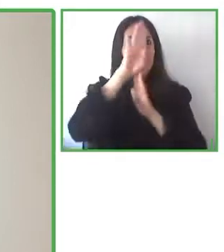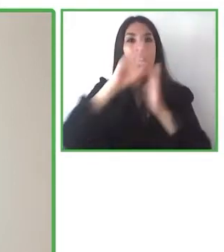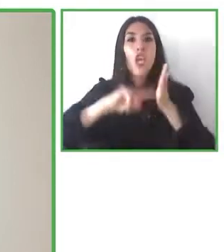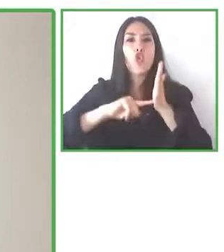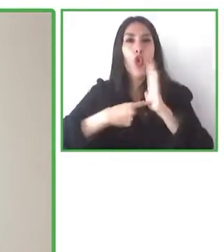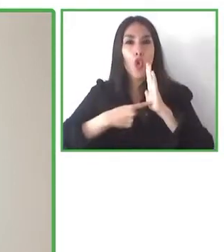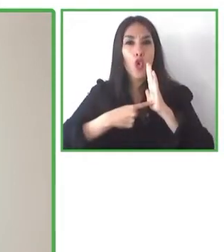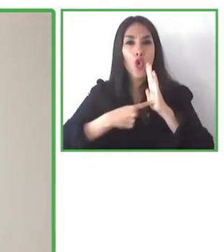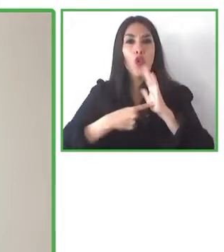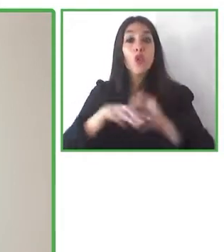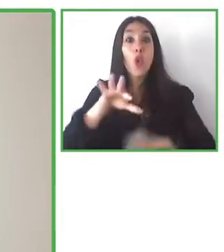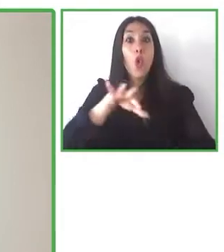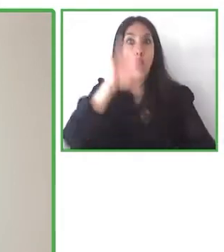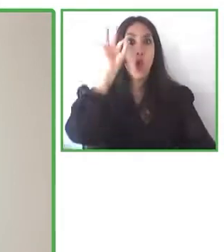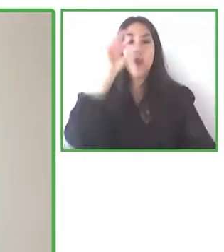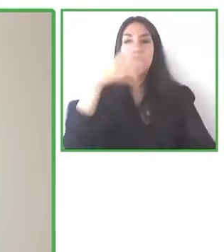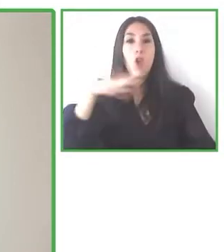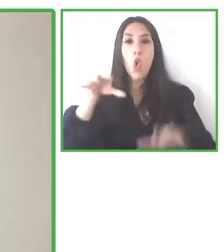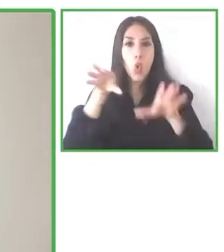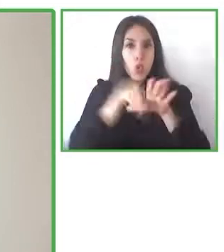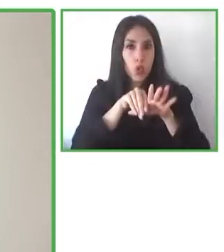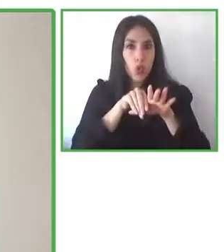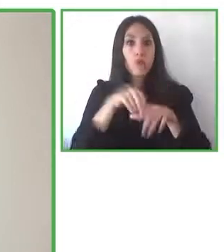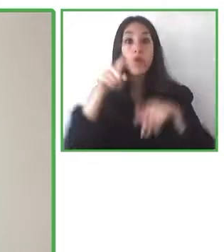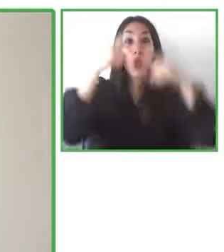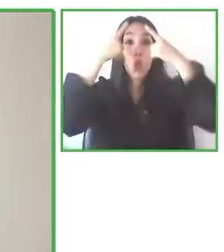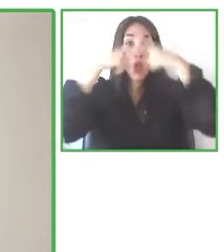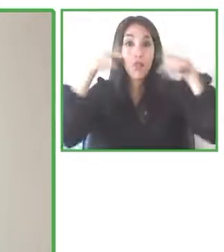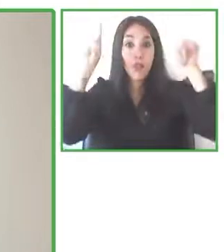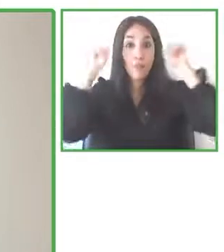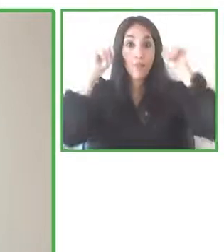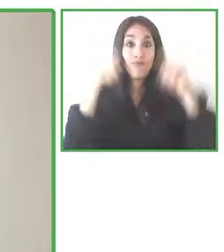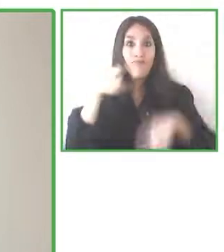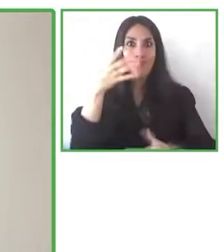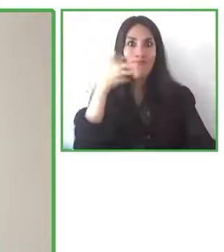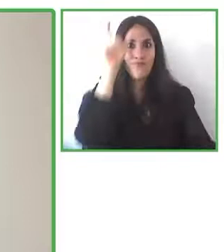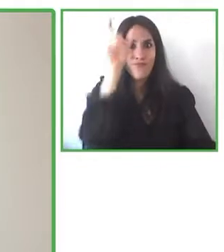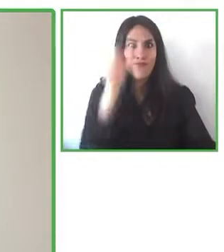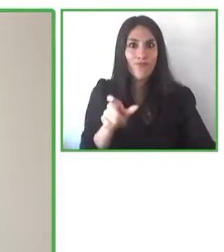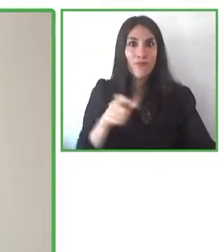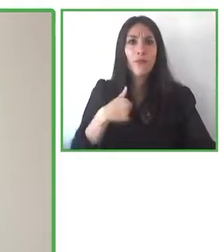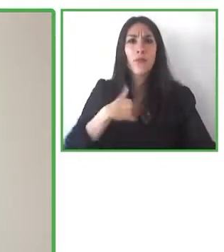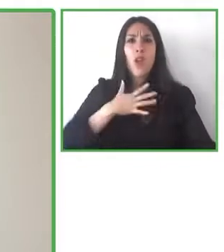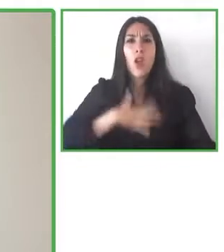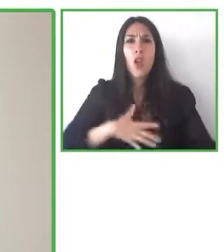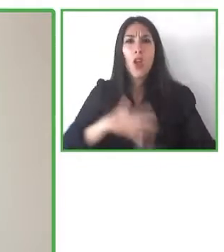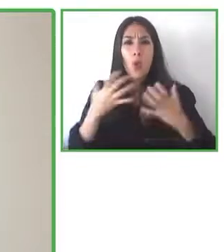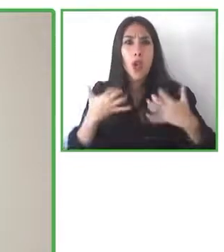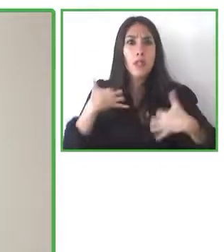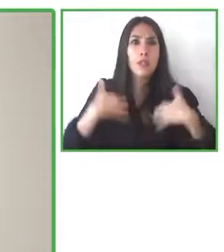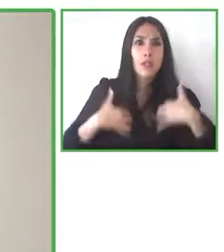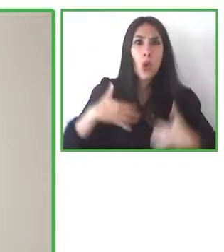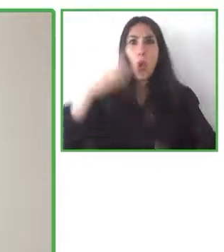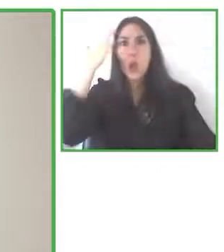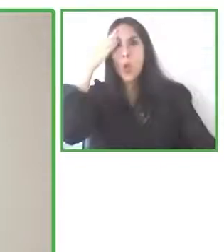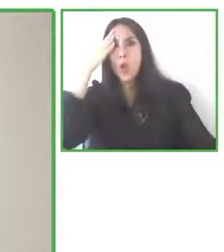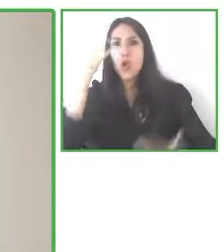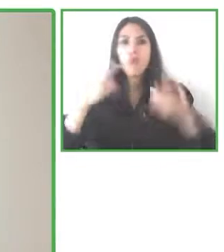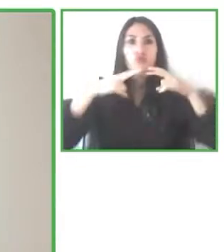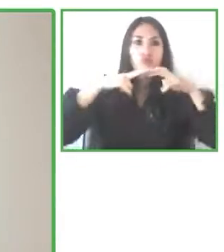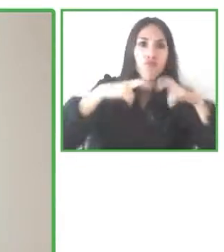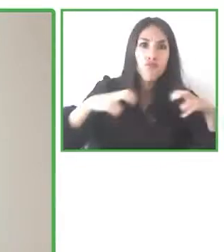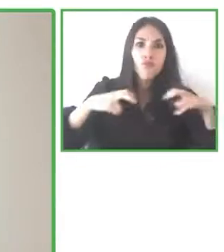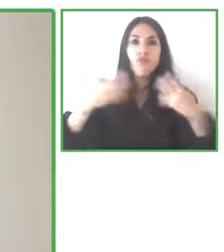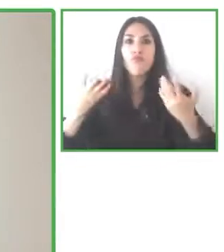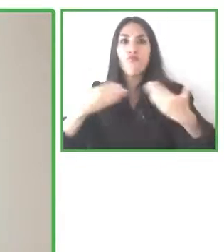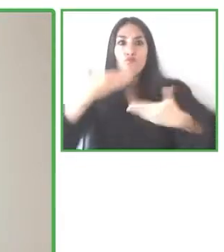y, pues, una persona muy interesada en conocer, pues, los procesos, en investigar los procesos cognitivos a la base del desarrollo